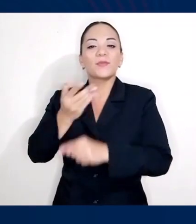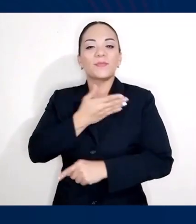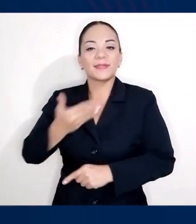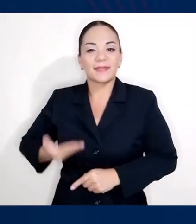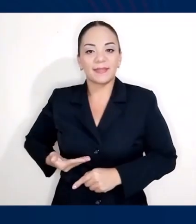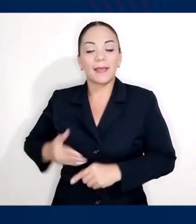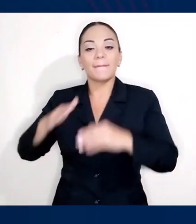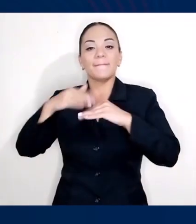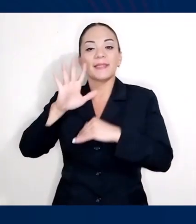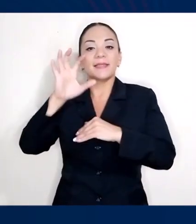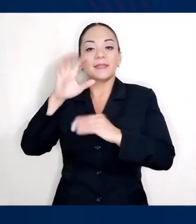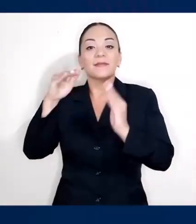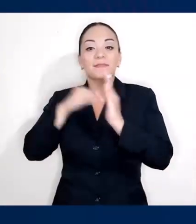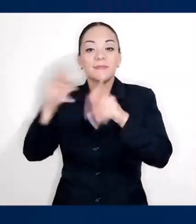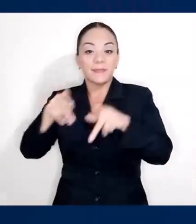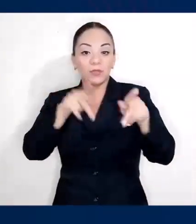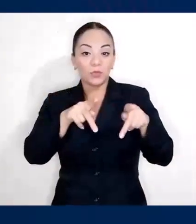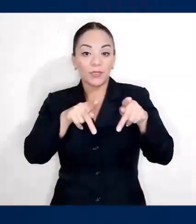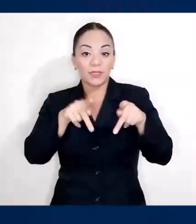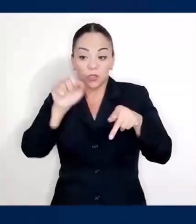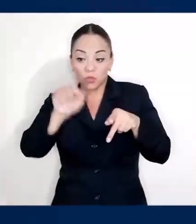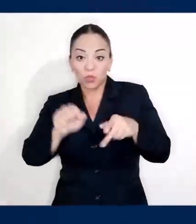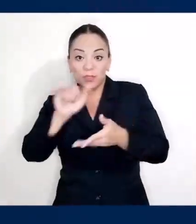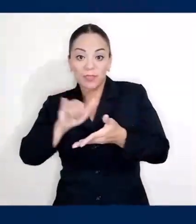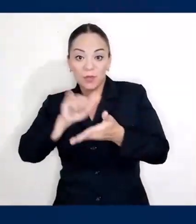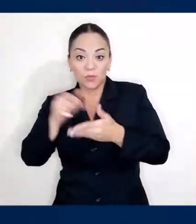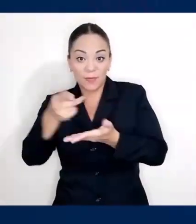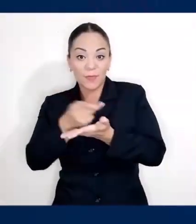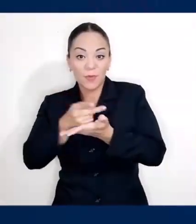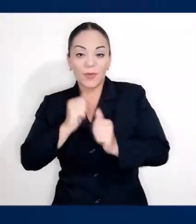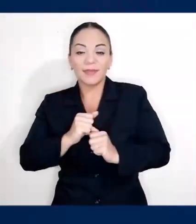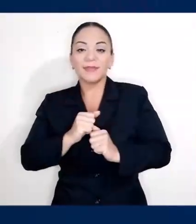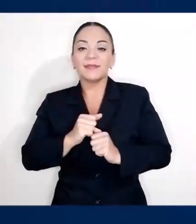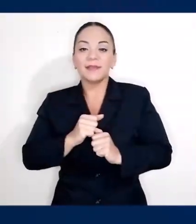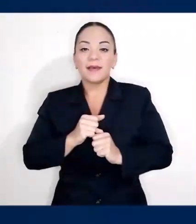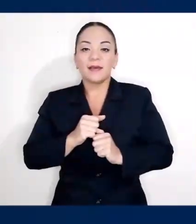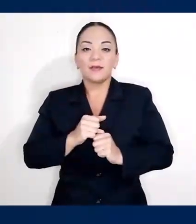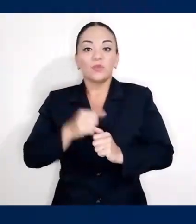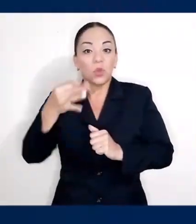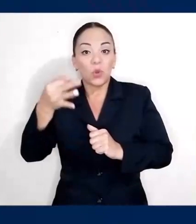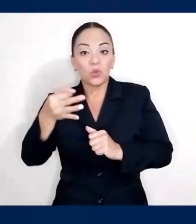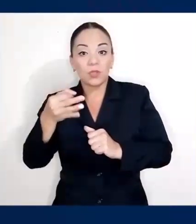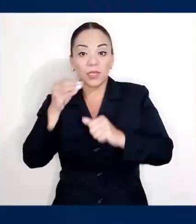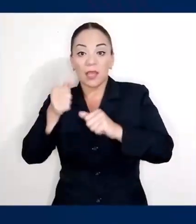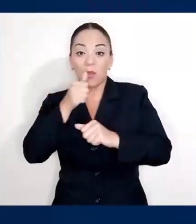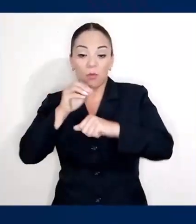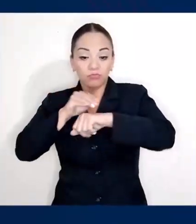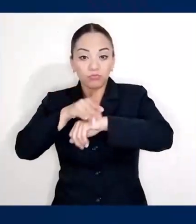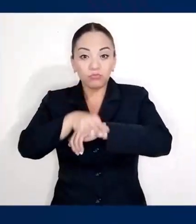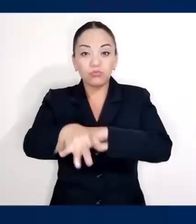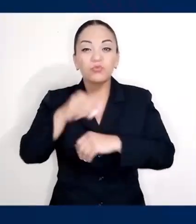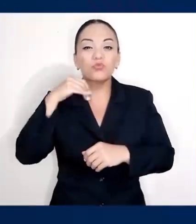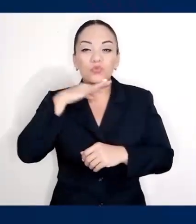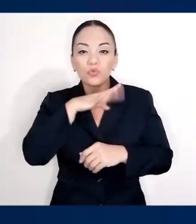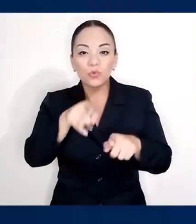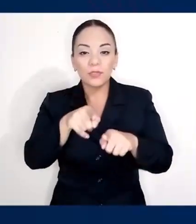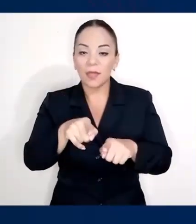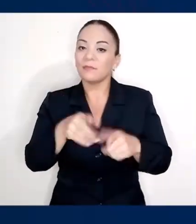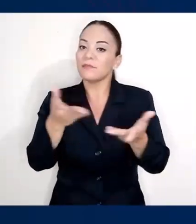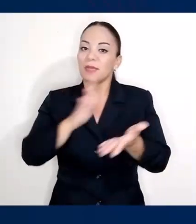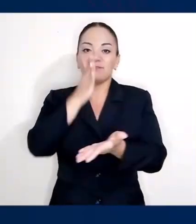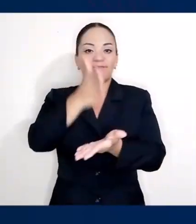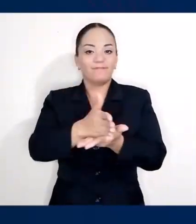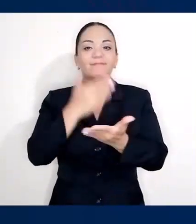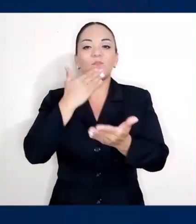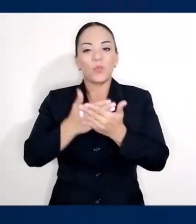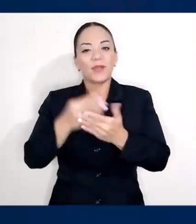desechos de más de 500 mil personas del sur de San José dejarán de llegar al océano todos los días. Eso sí que es una buena noticia